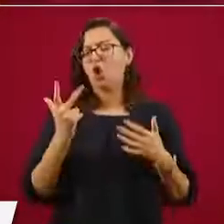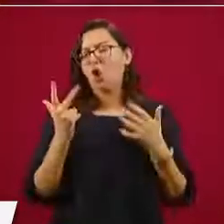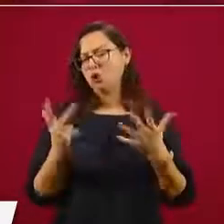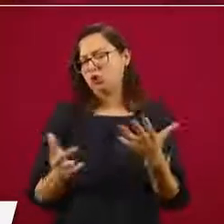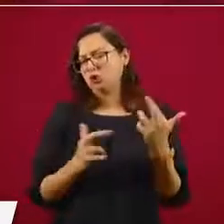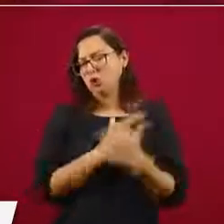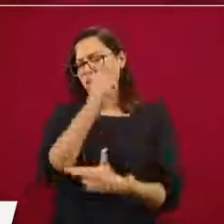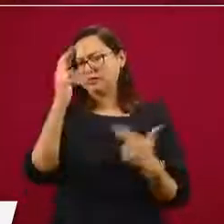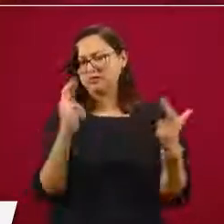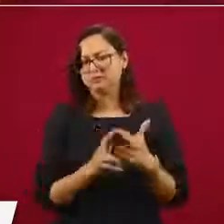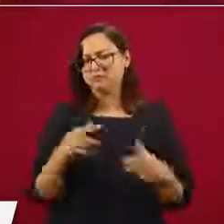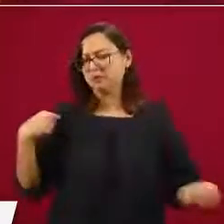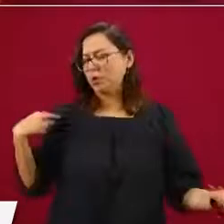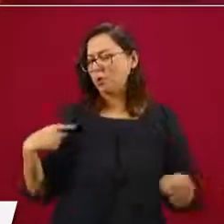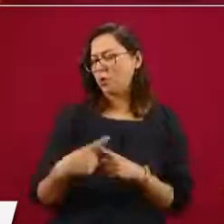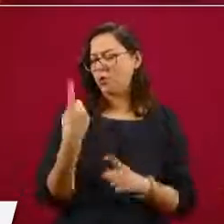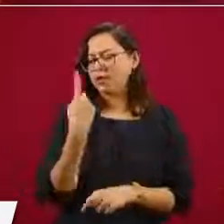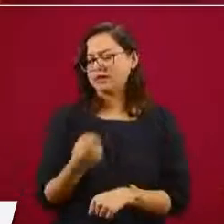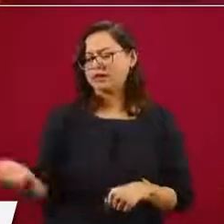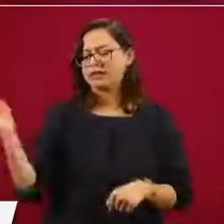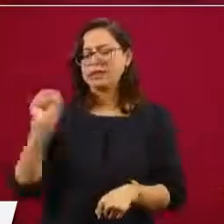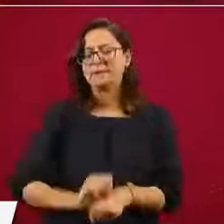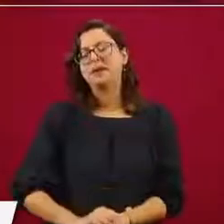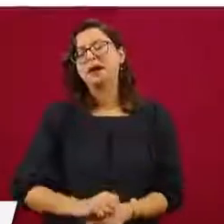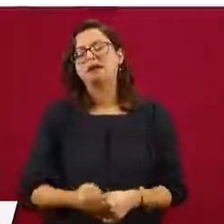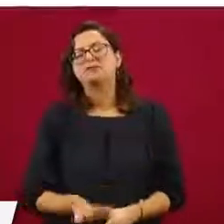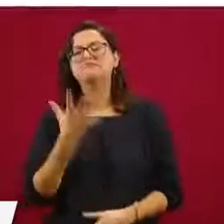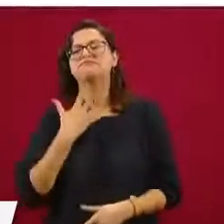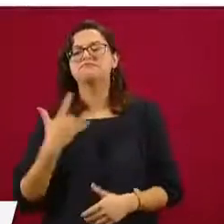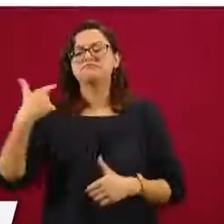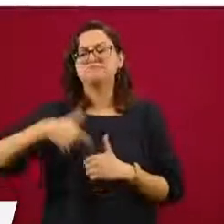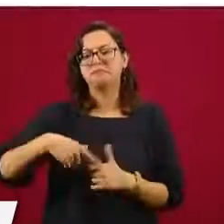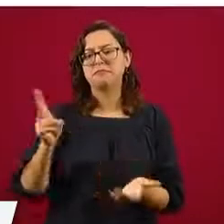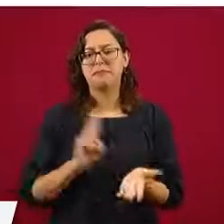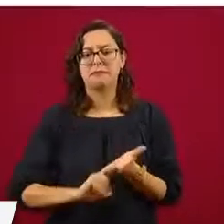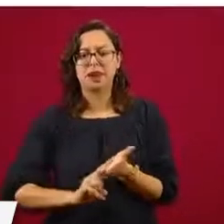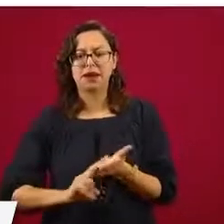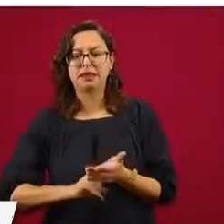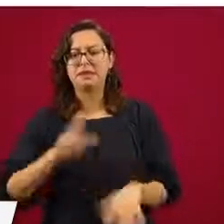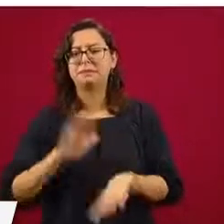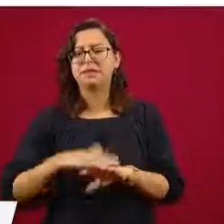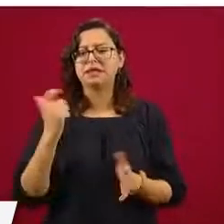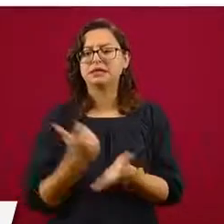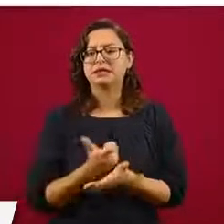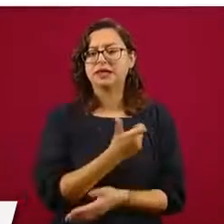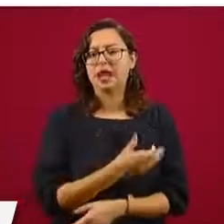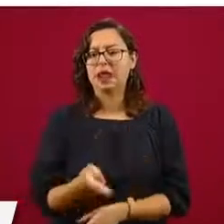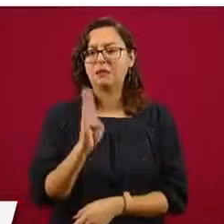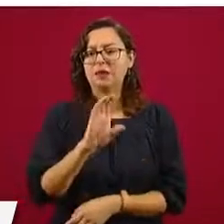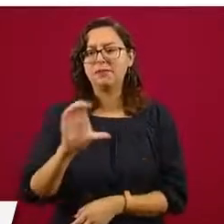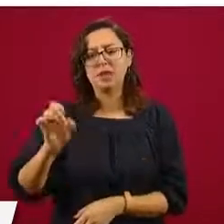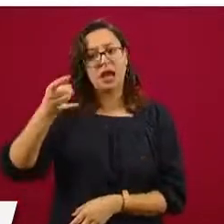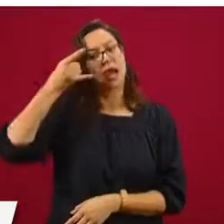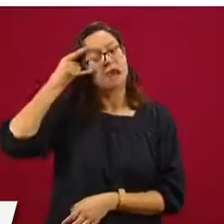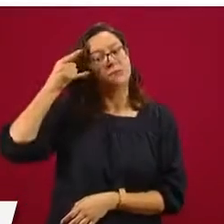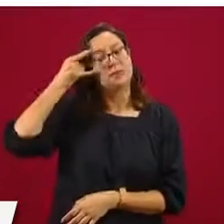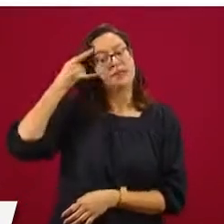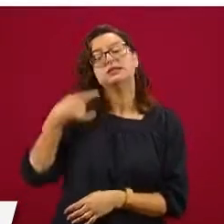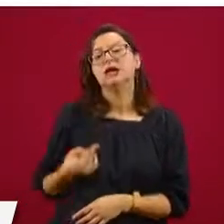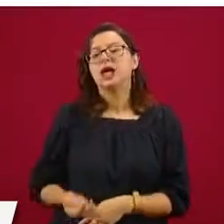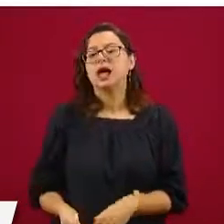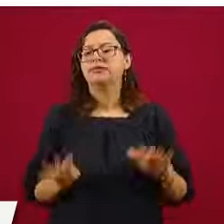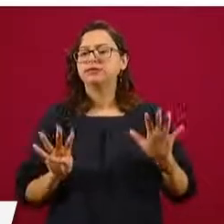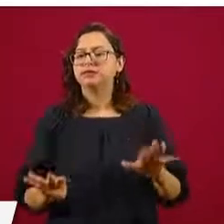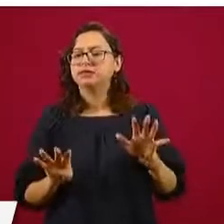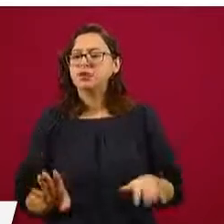para la gasolina regular lo encontramos en combustibles BP de Campeche, Campeche, 19